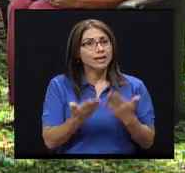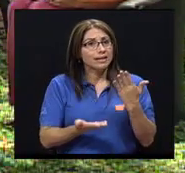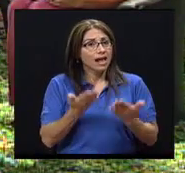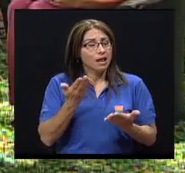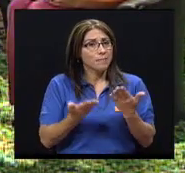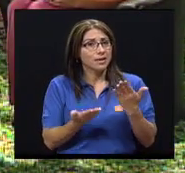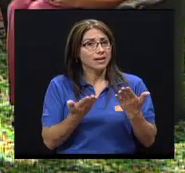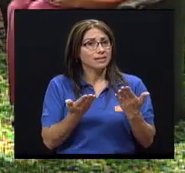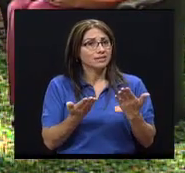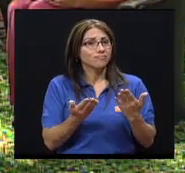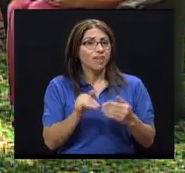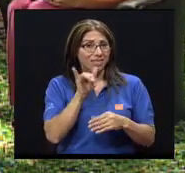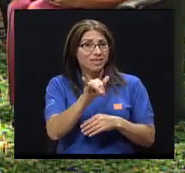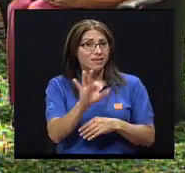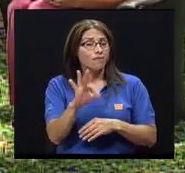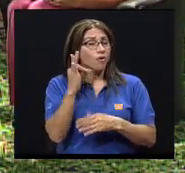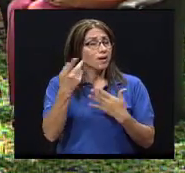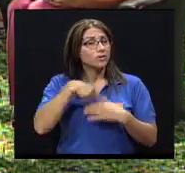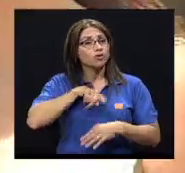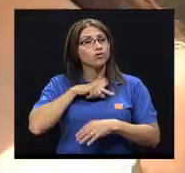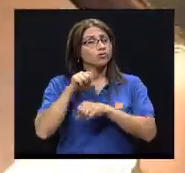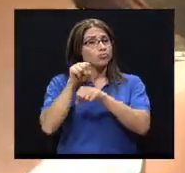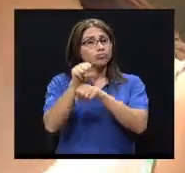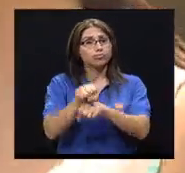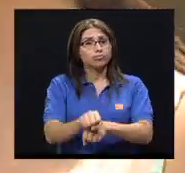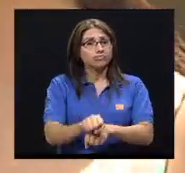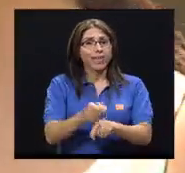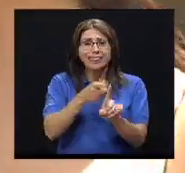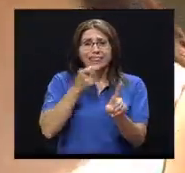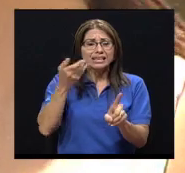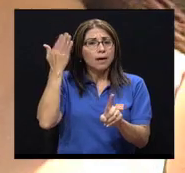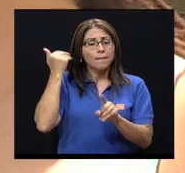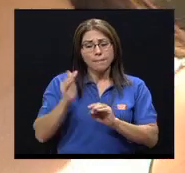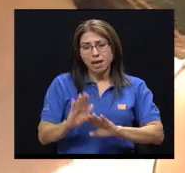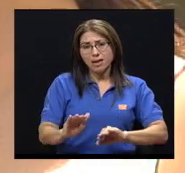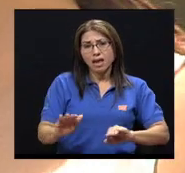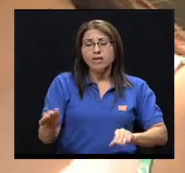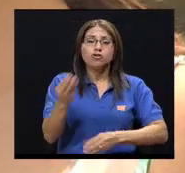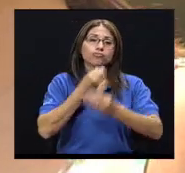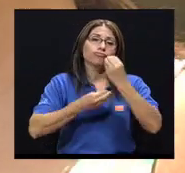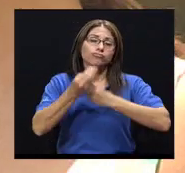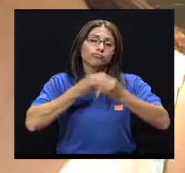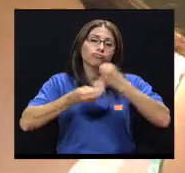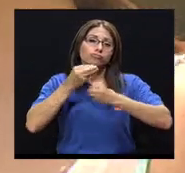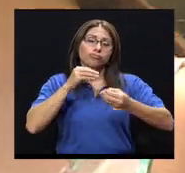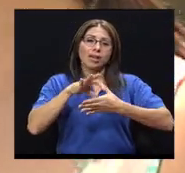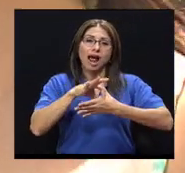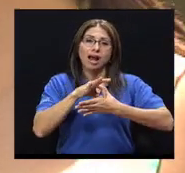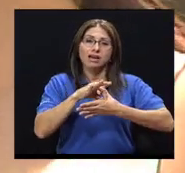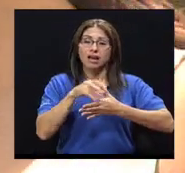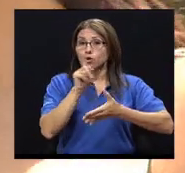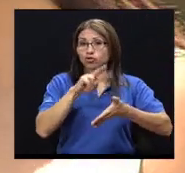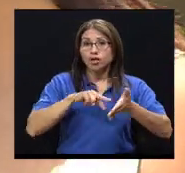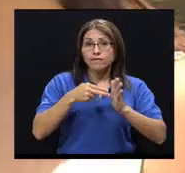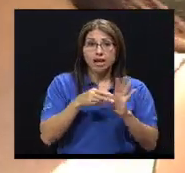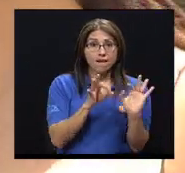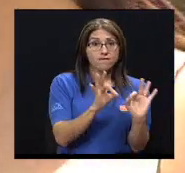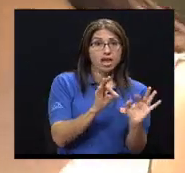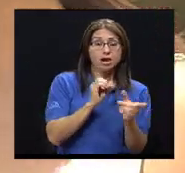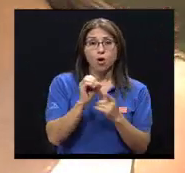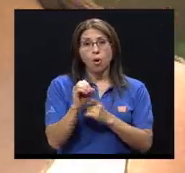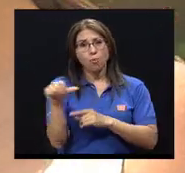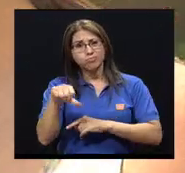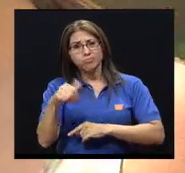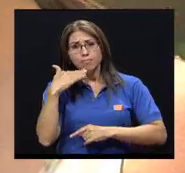así es como nos han acostumbrado, del hecho de que consumir carne desde pequeños, ¿verdad?, prácticamente, no implica que esté bien o mal,